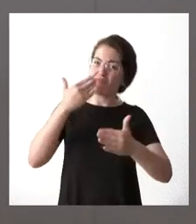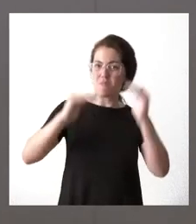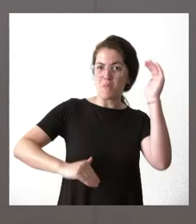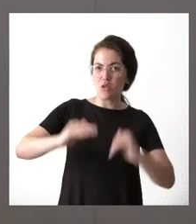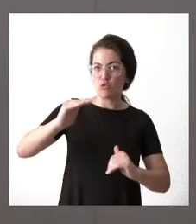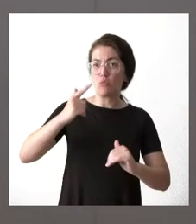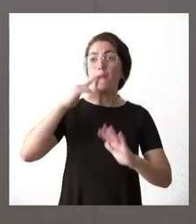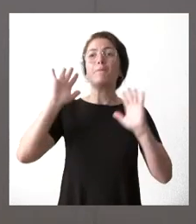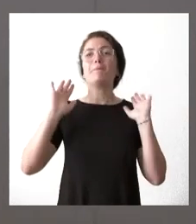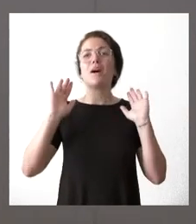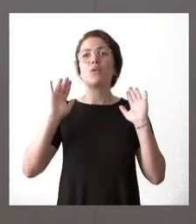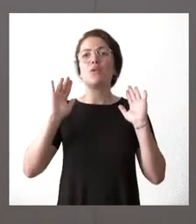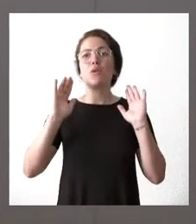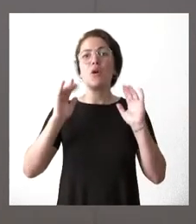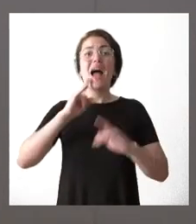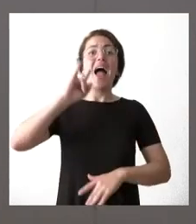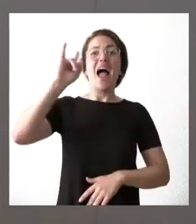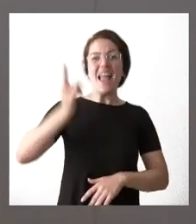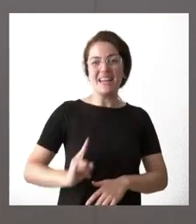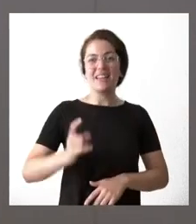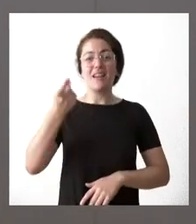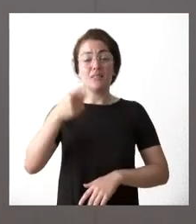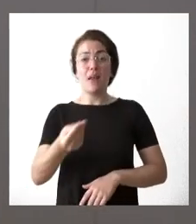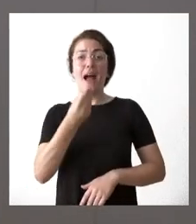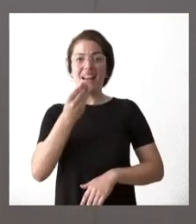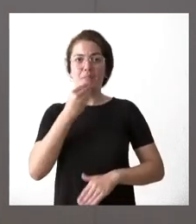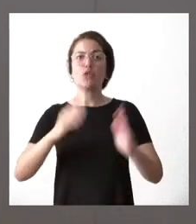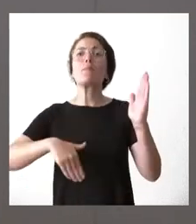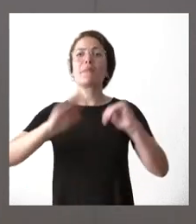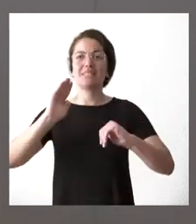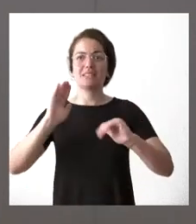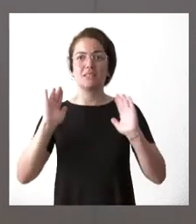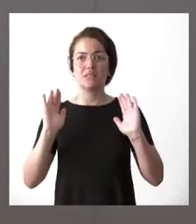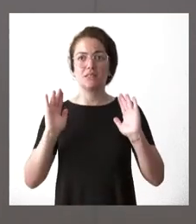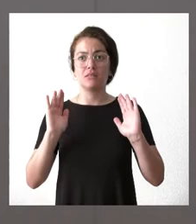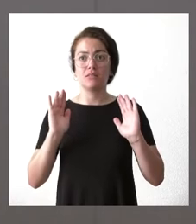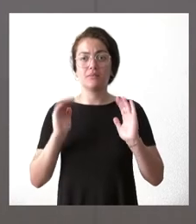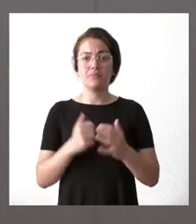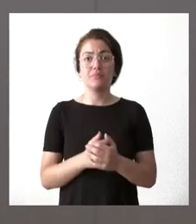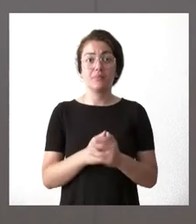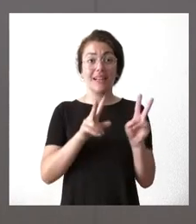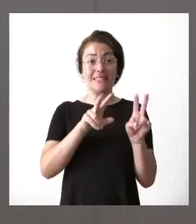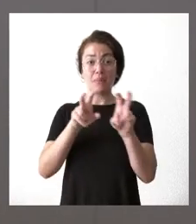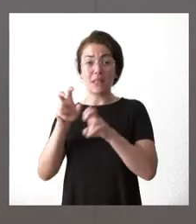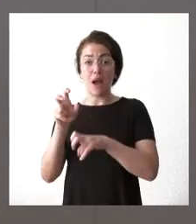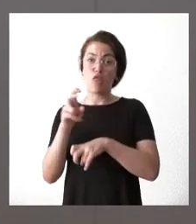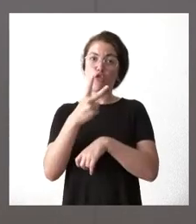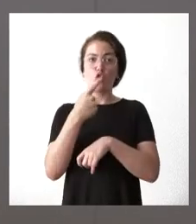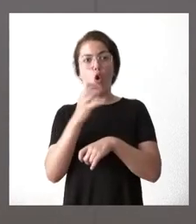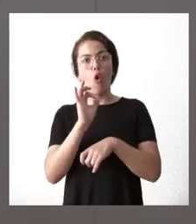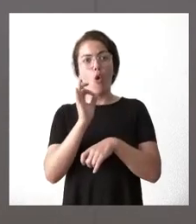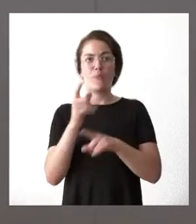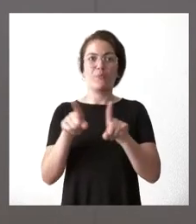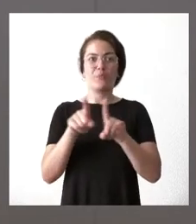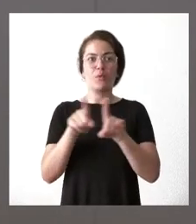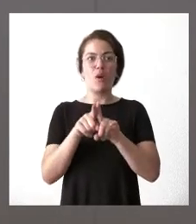y en materia de alimentos que son dos apartados o dos grupos dentro de la cesta de la compra